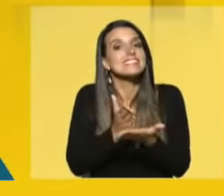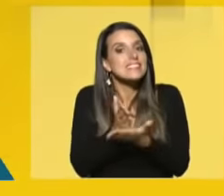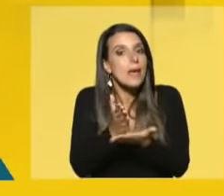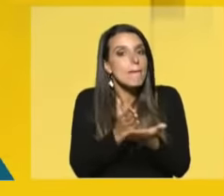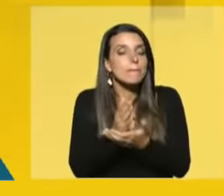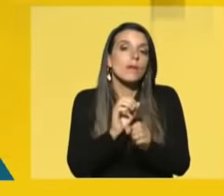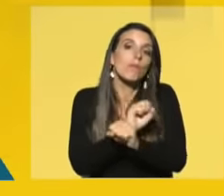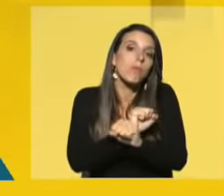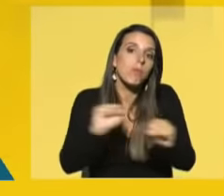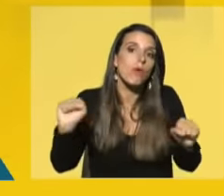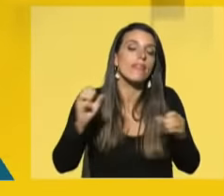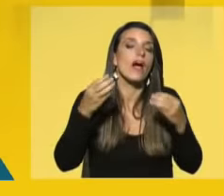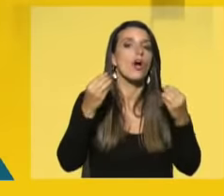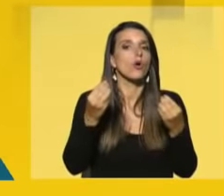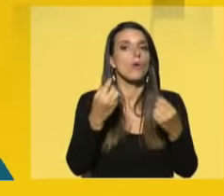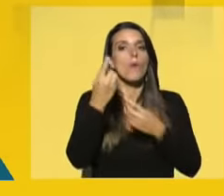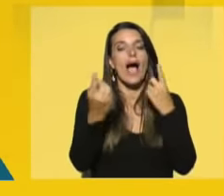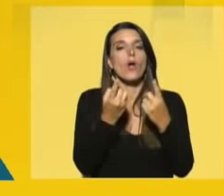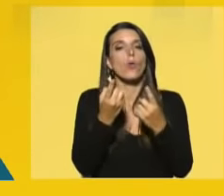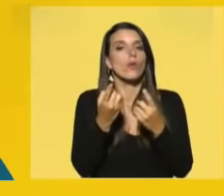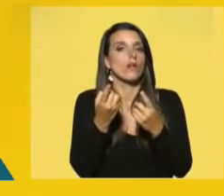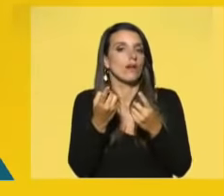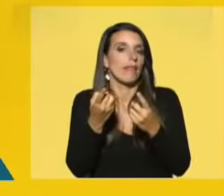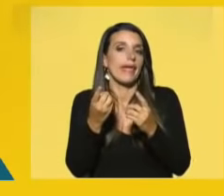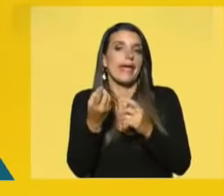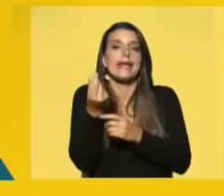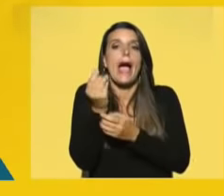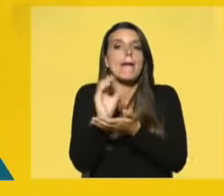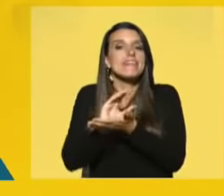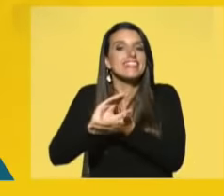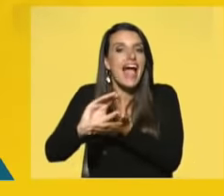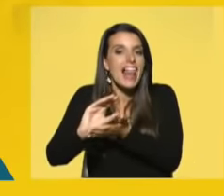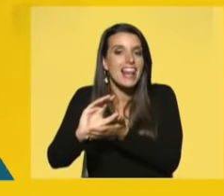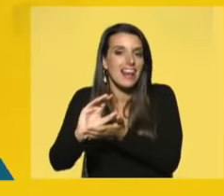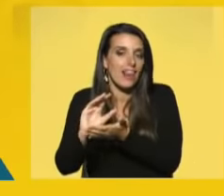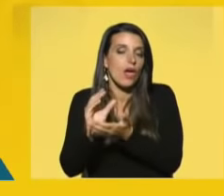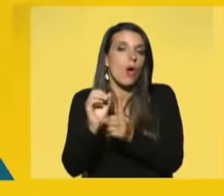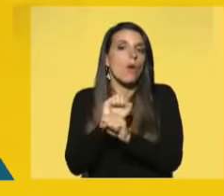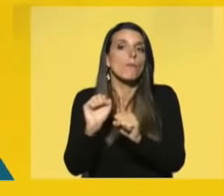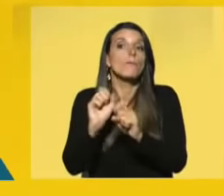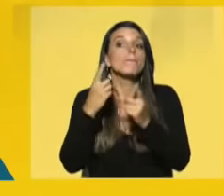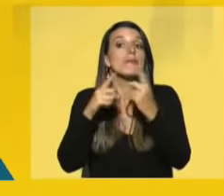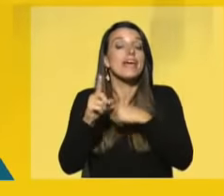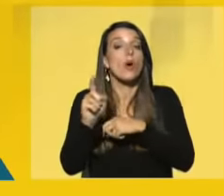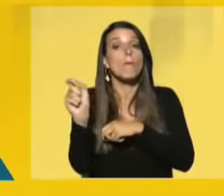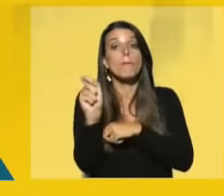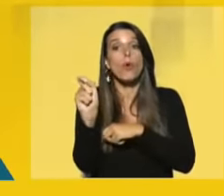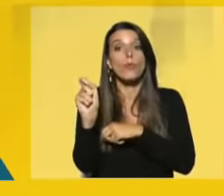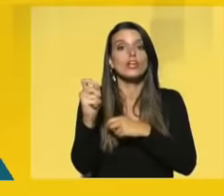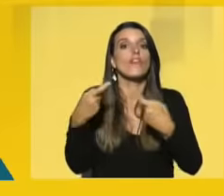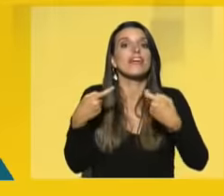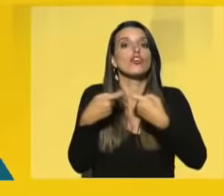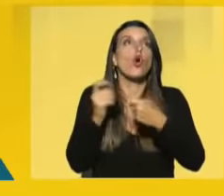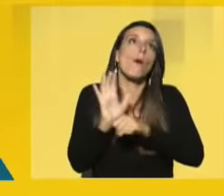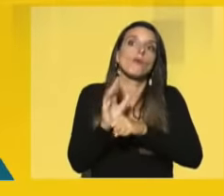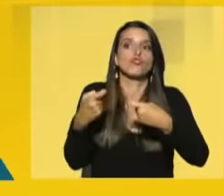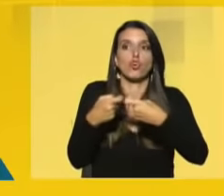permitan, la apertura de una parte minoritaria de su capital accionario mediante la suscripción pública de acciones.